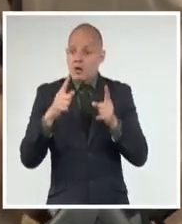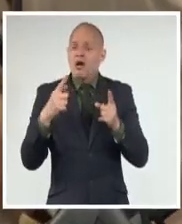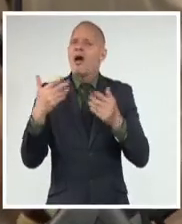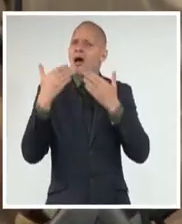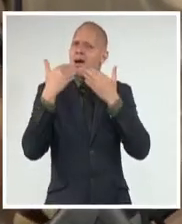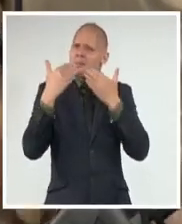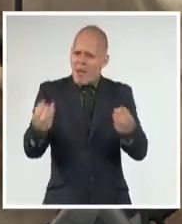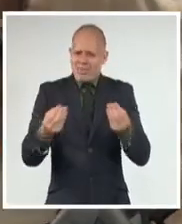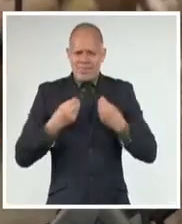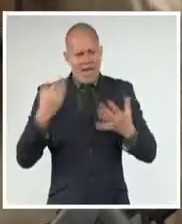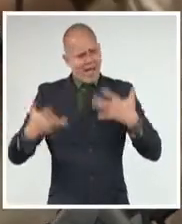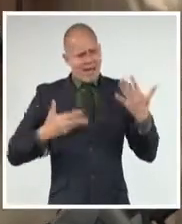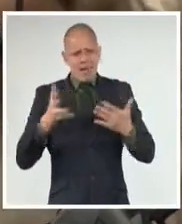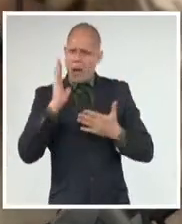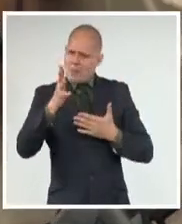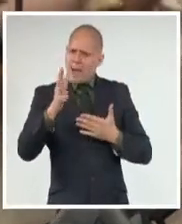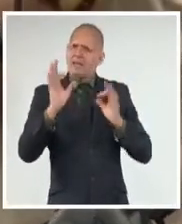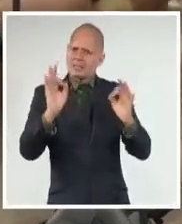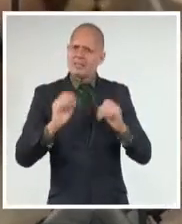tendremos. Muchas gracias.